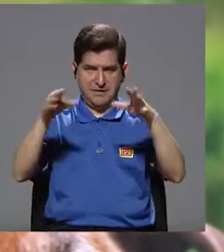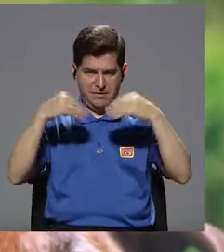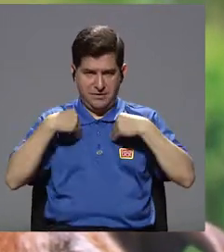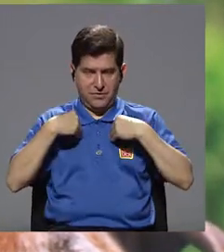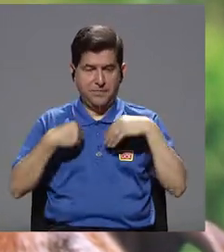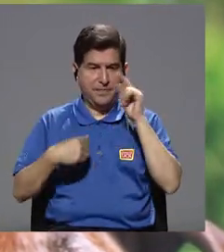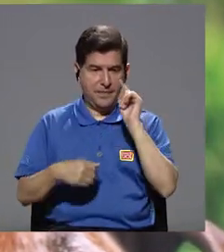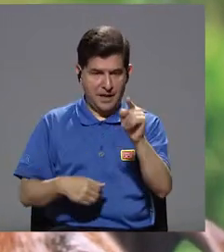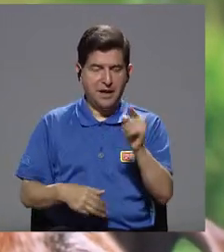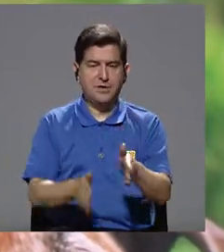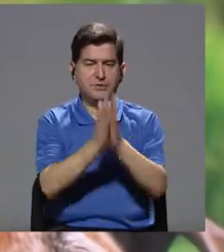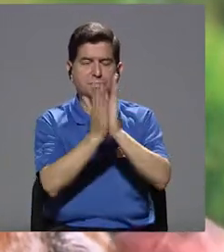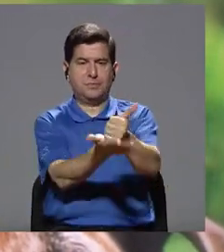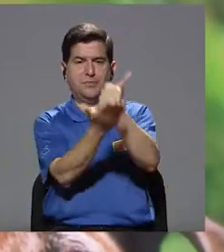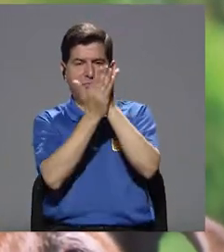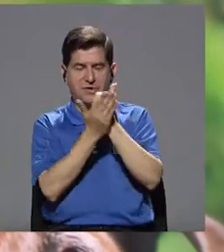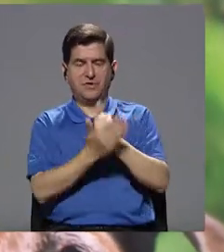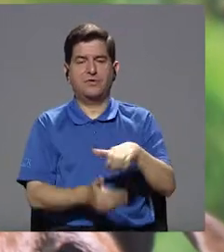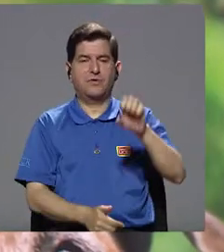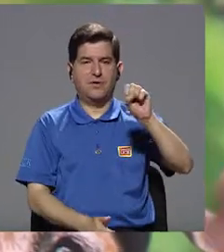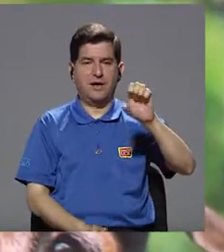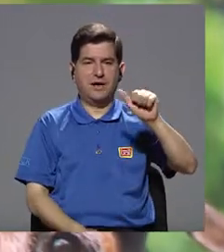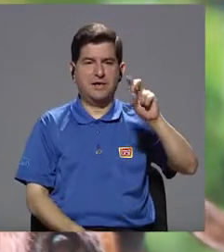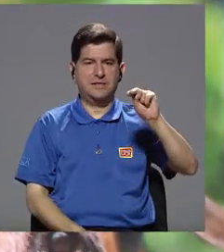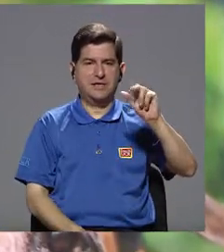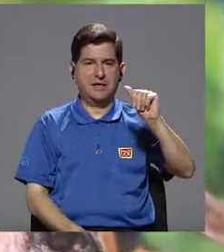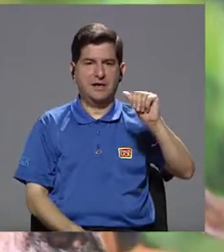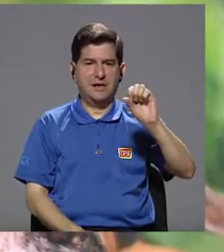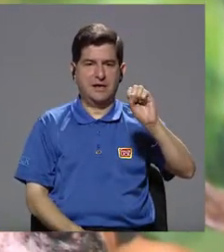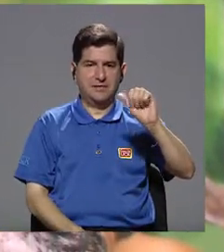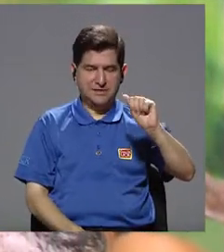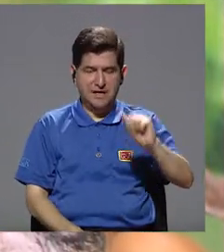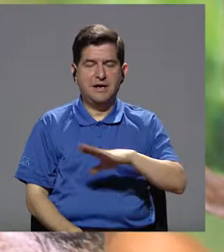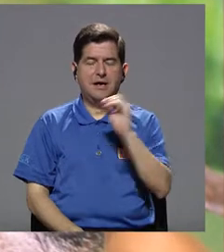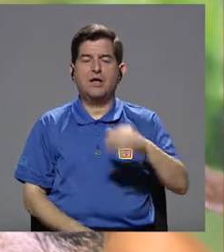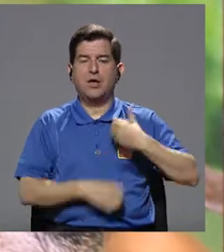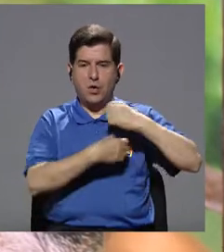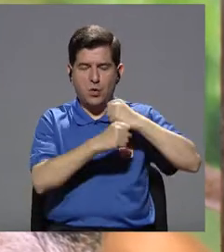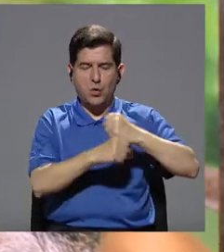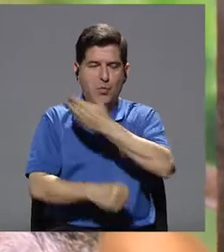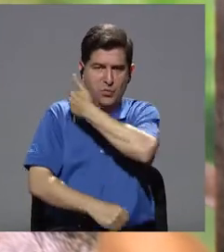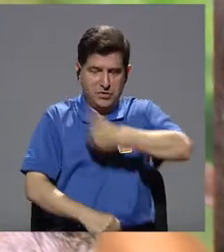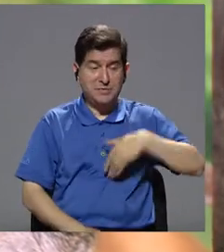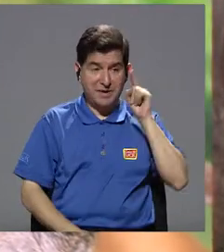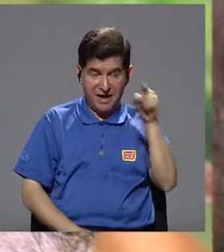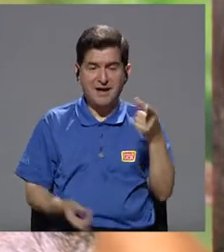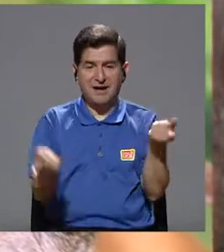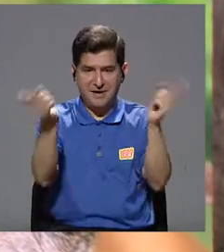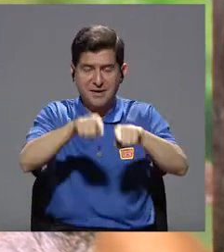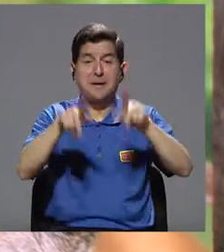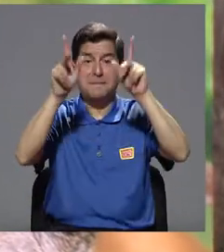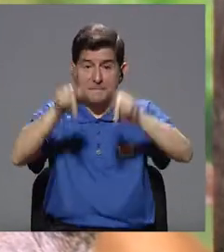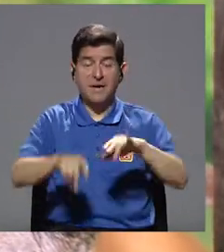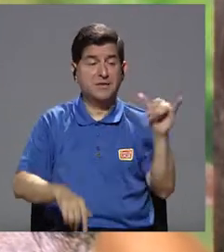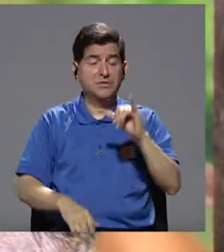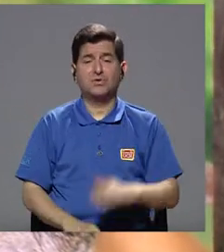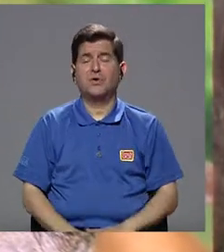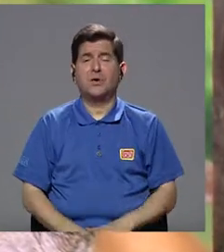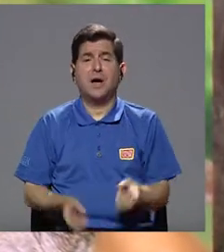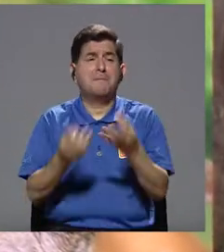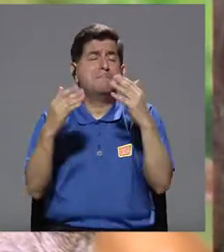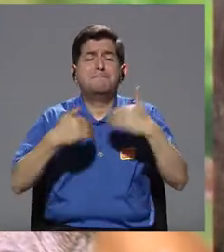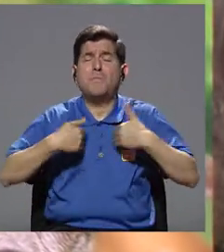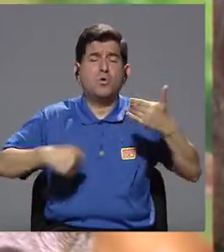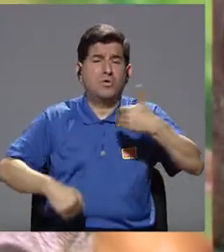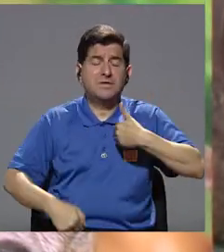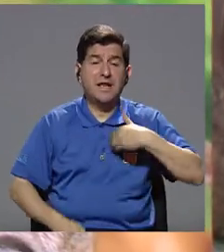Entonces, Salud fue la que solicitó ayuda tanto a cenaza y a la Municipalidad de Heredia, porque fue un caso en Heredia. Era una persona igual que acumulaba